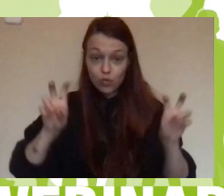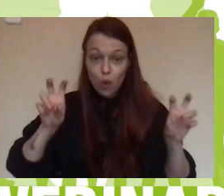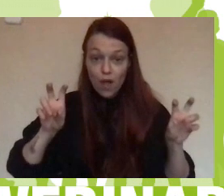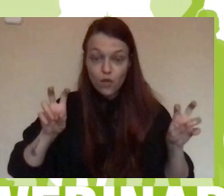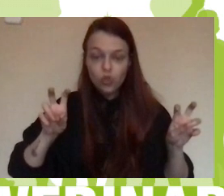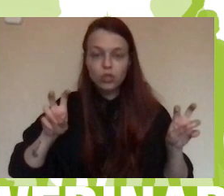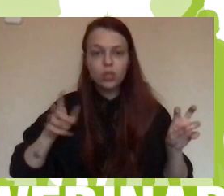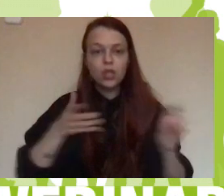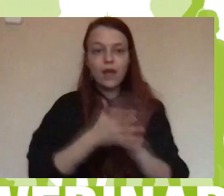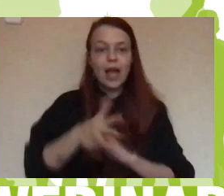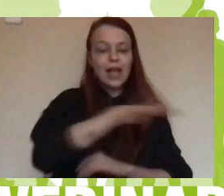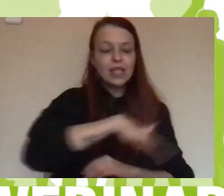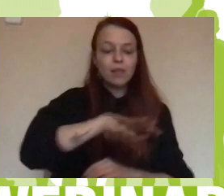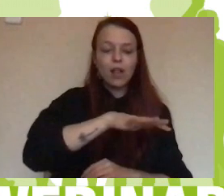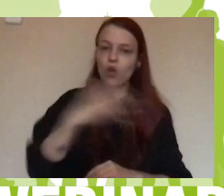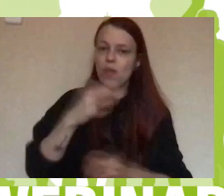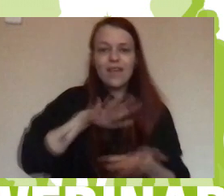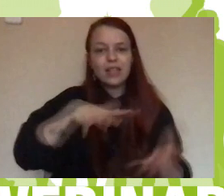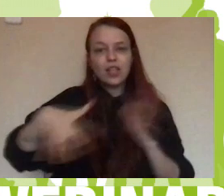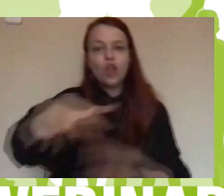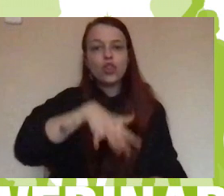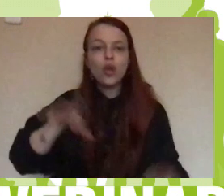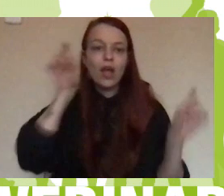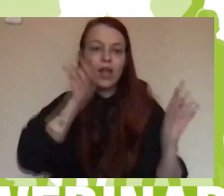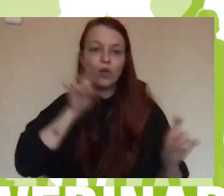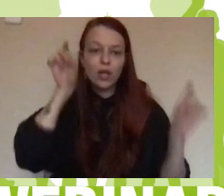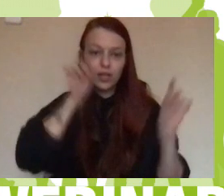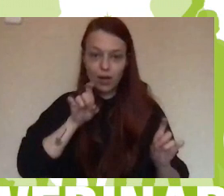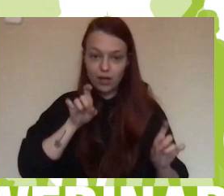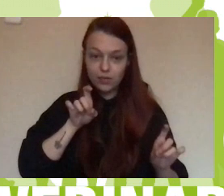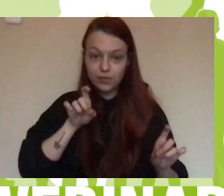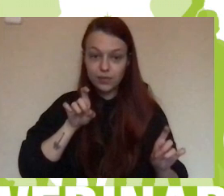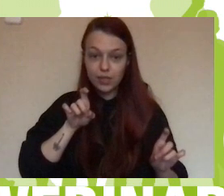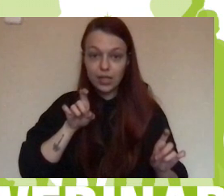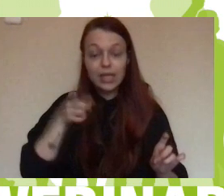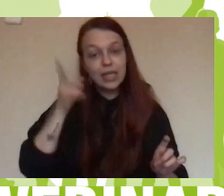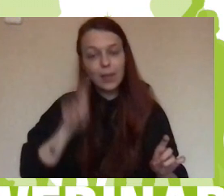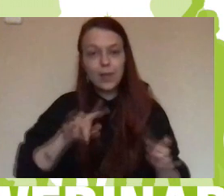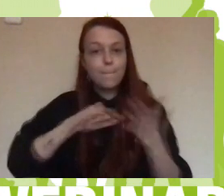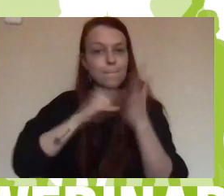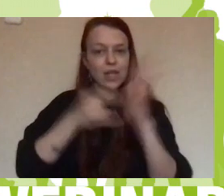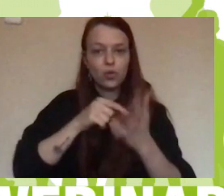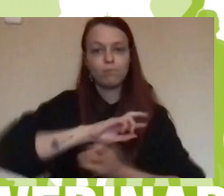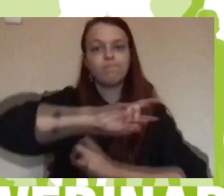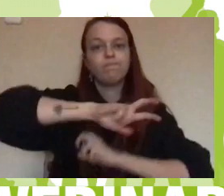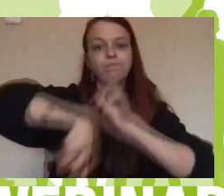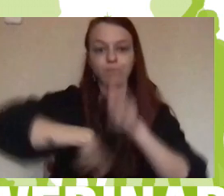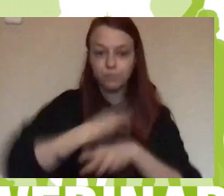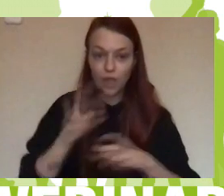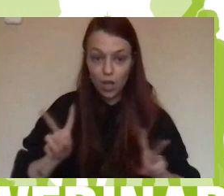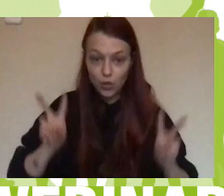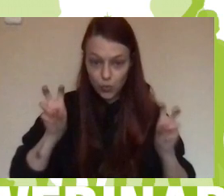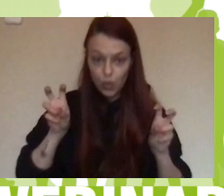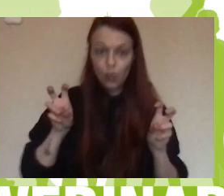educativos, enriquecimiento de los mismos y también una renovación metodológica. Hicimos pequeños